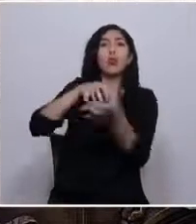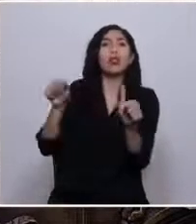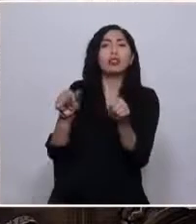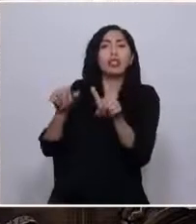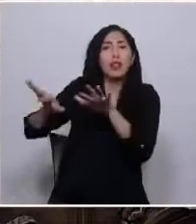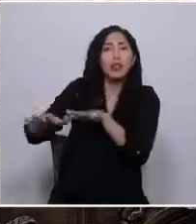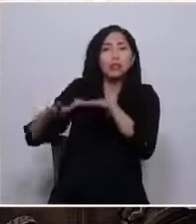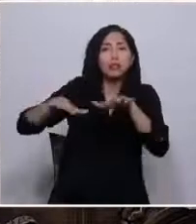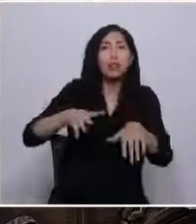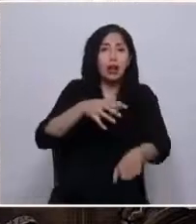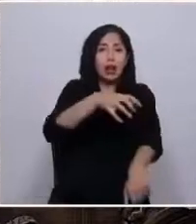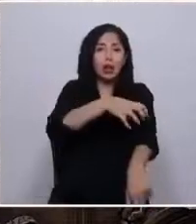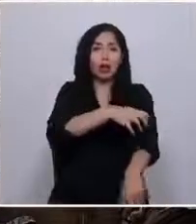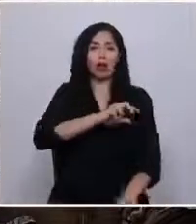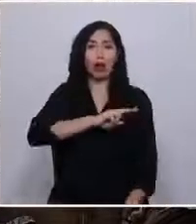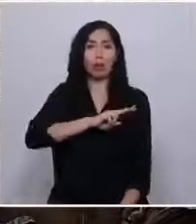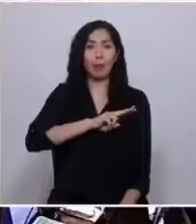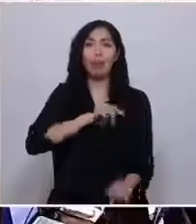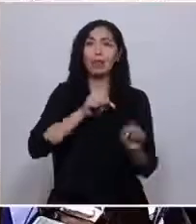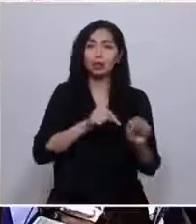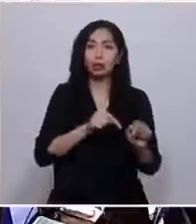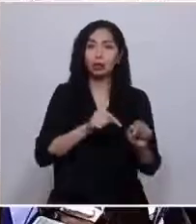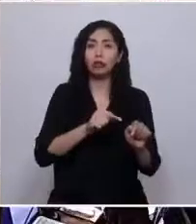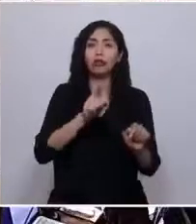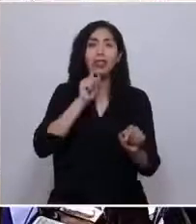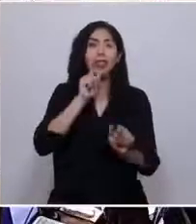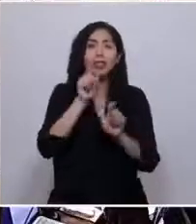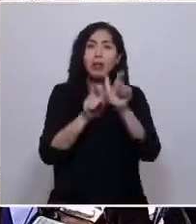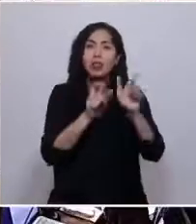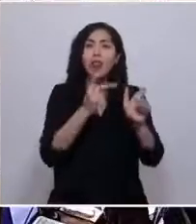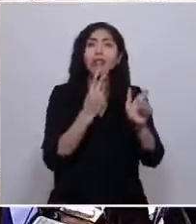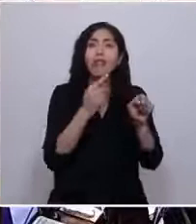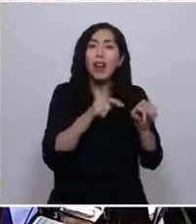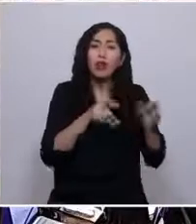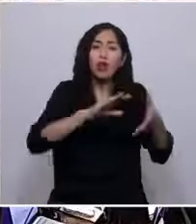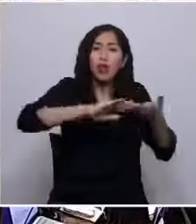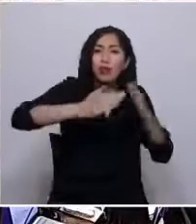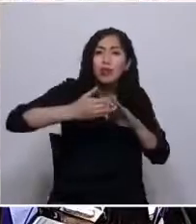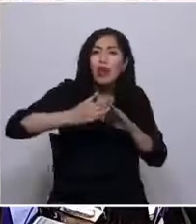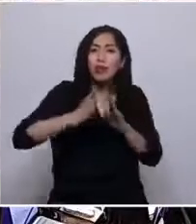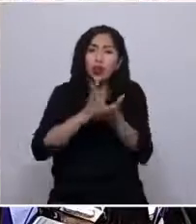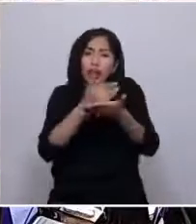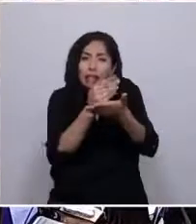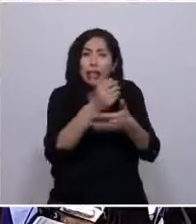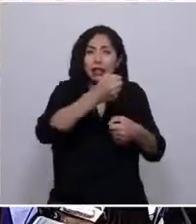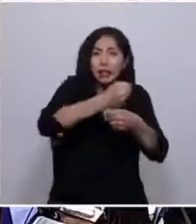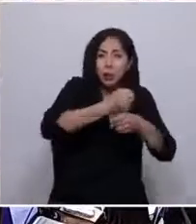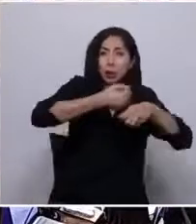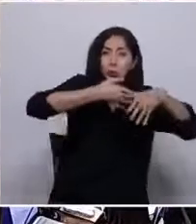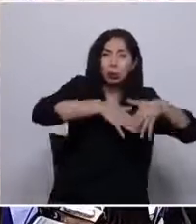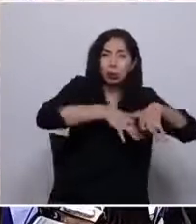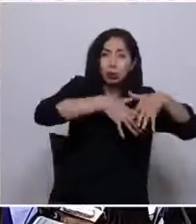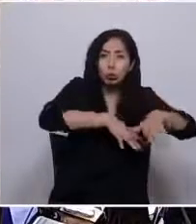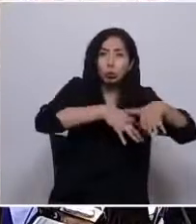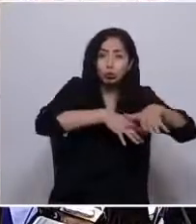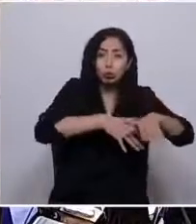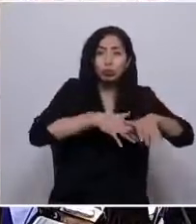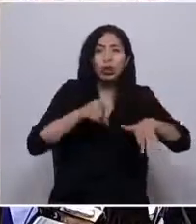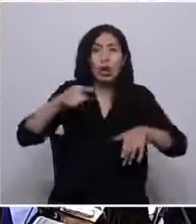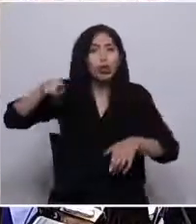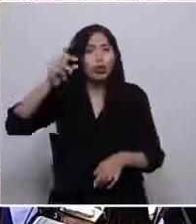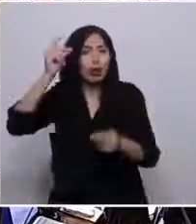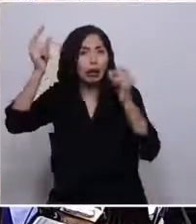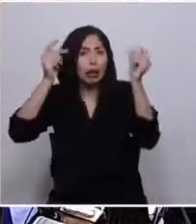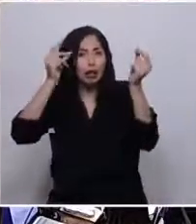actual región de Valparaíso, habitada por comunidades movilizadas, organizadas, trabajadoras, creadoras, que